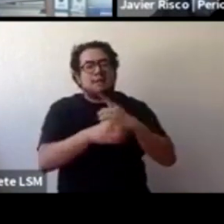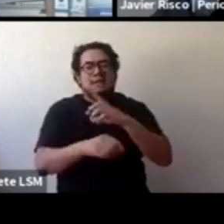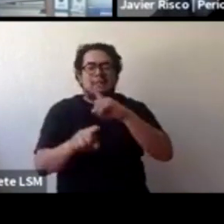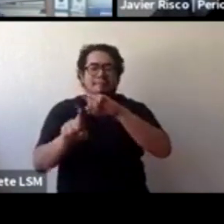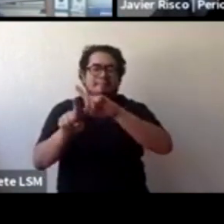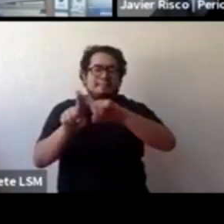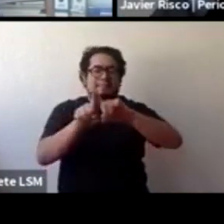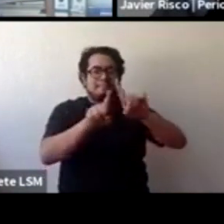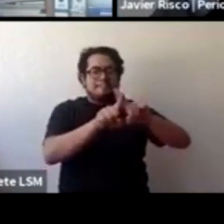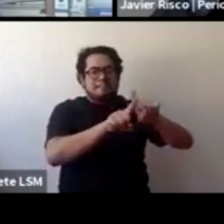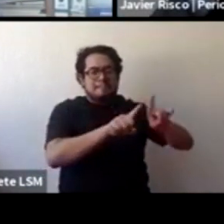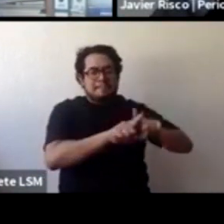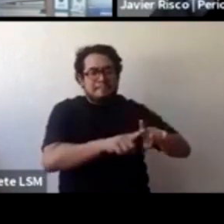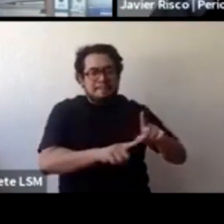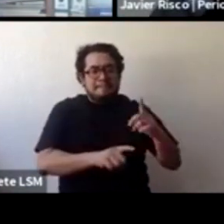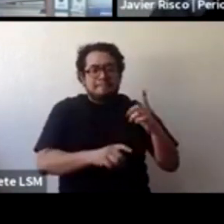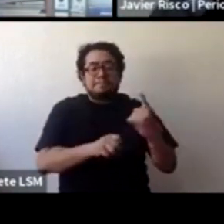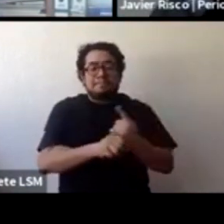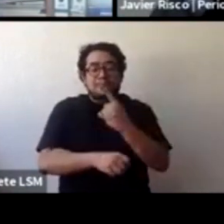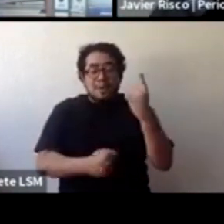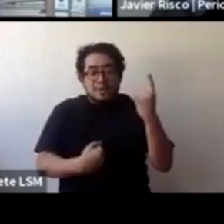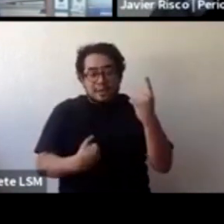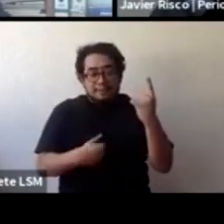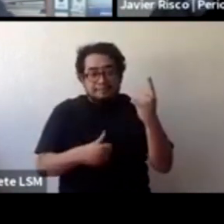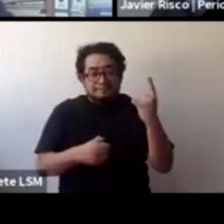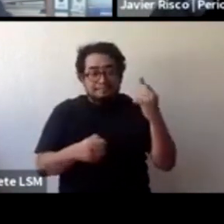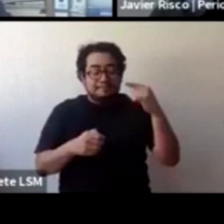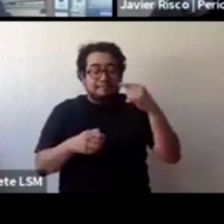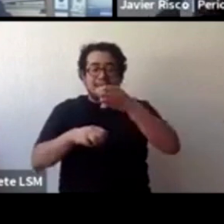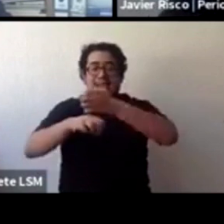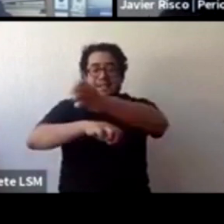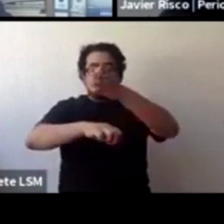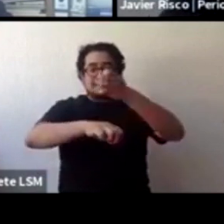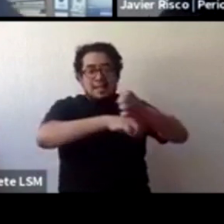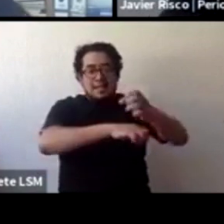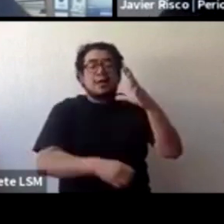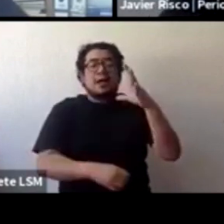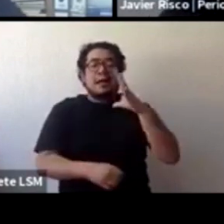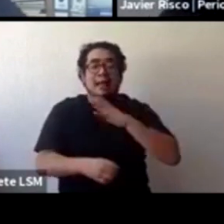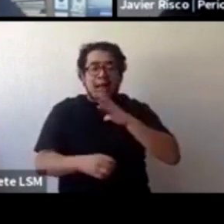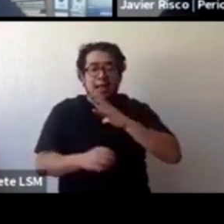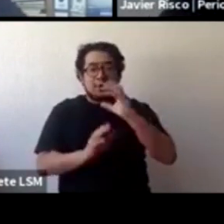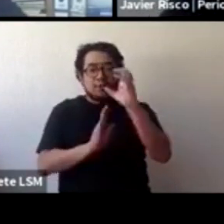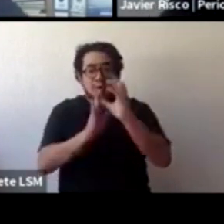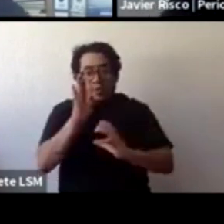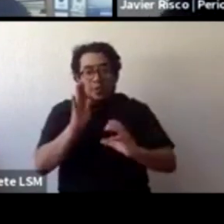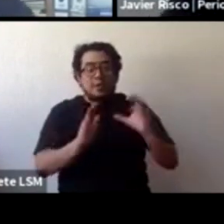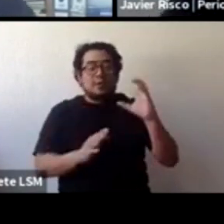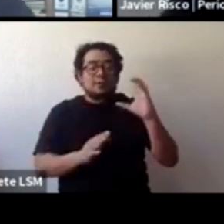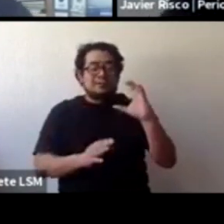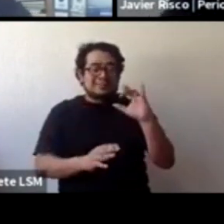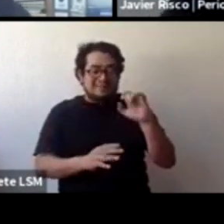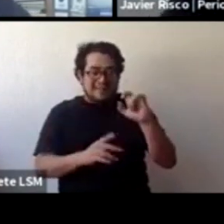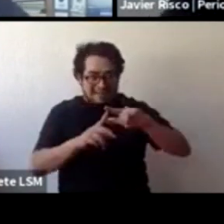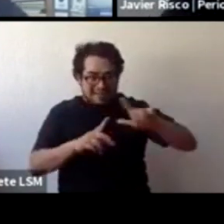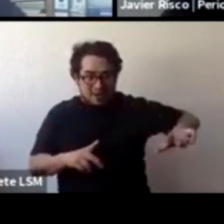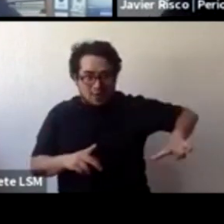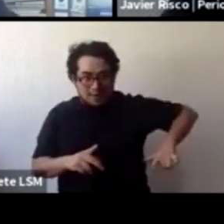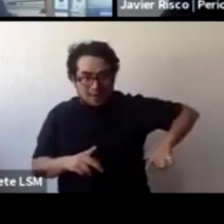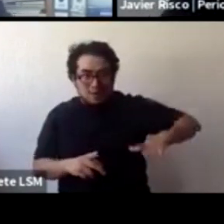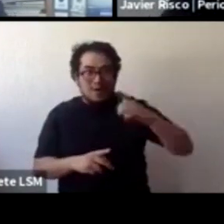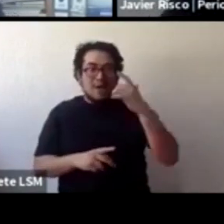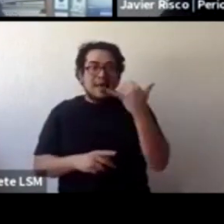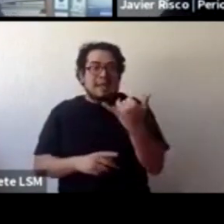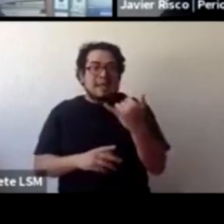en nuestro país cada estado tiene un código civil y un código penal, diferente al que